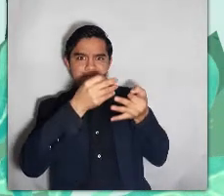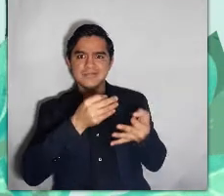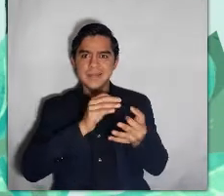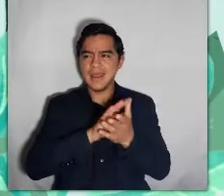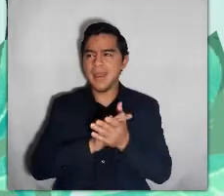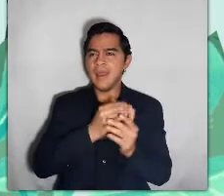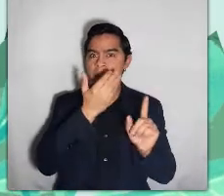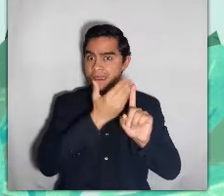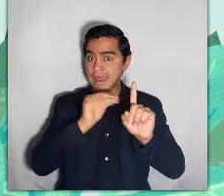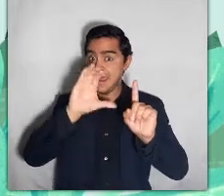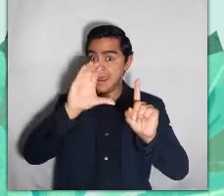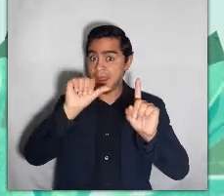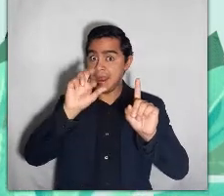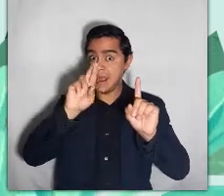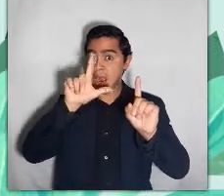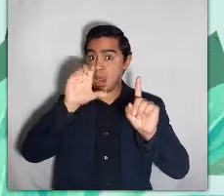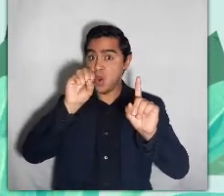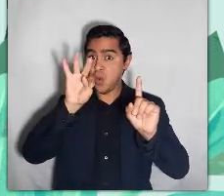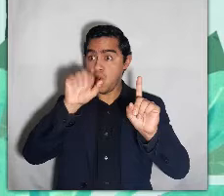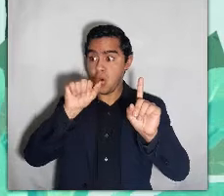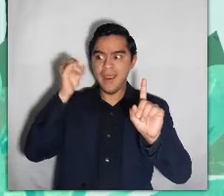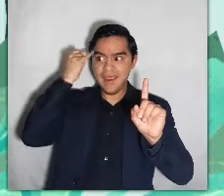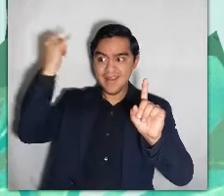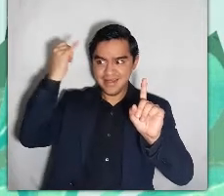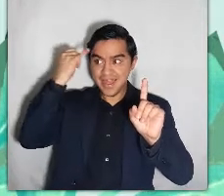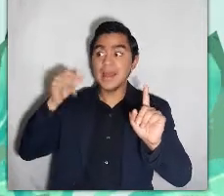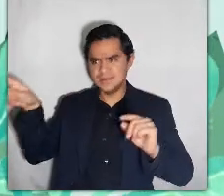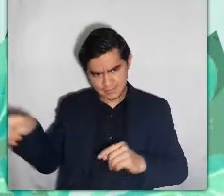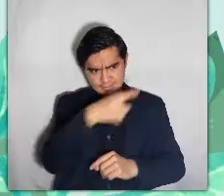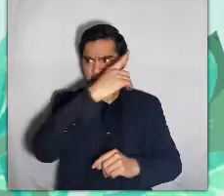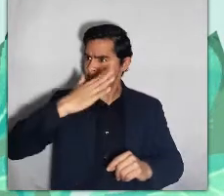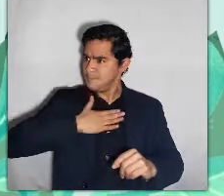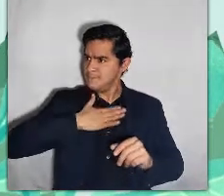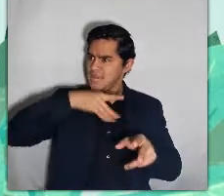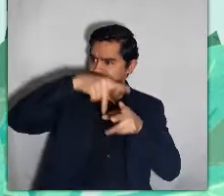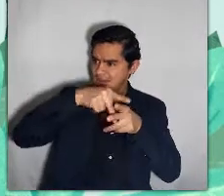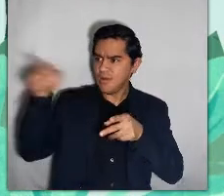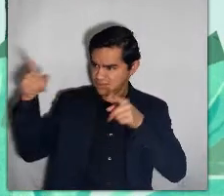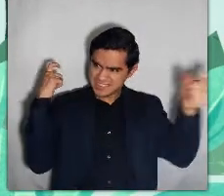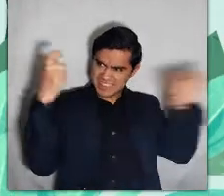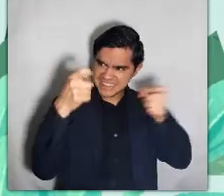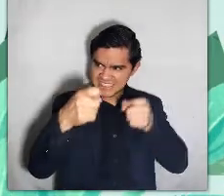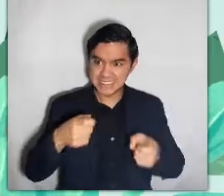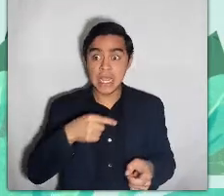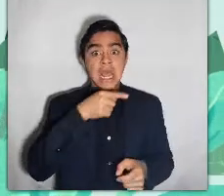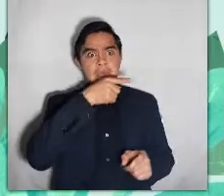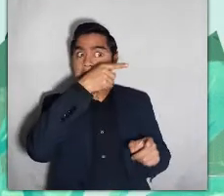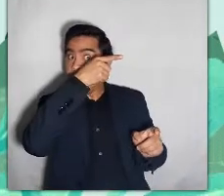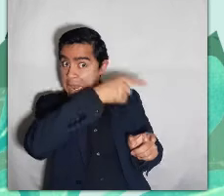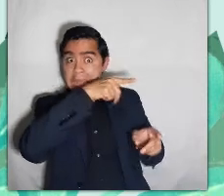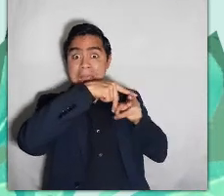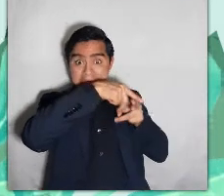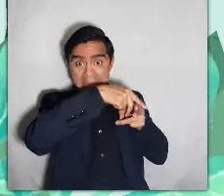impecables caballos. Carlota, como prueba para casarse con ella, le propuso que domara su caballo, pero el